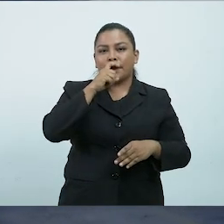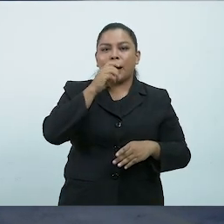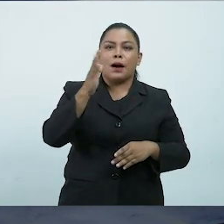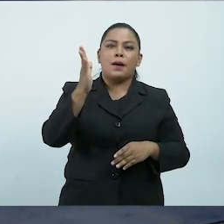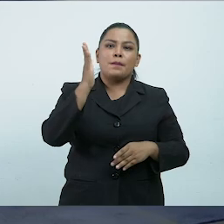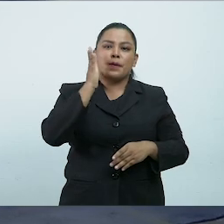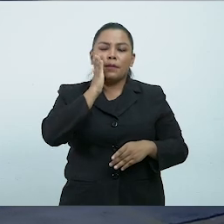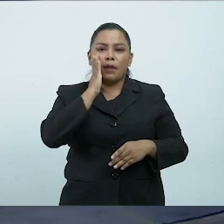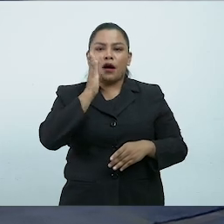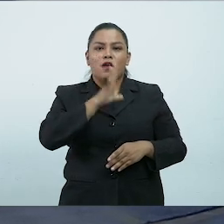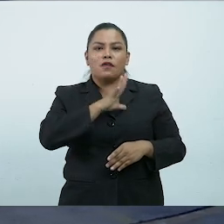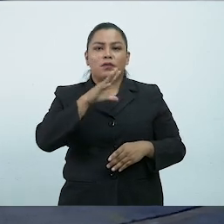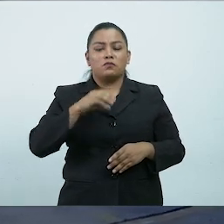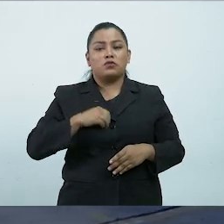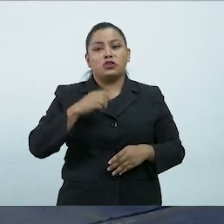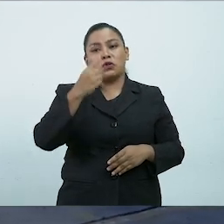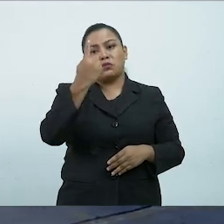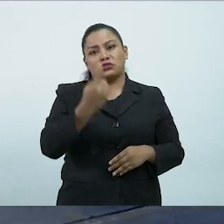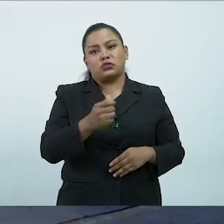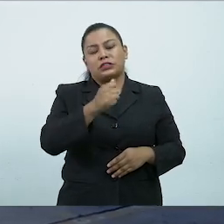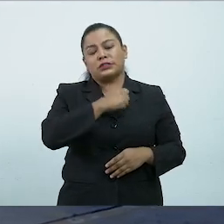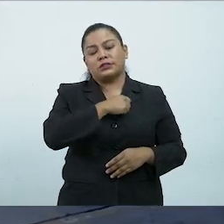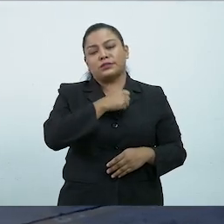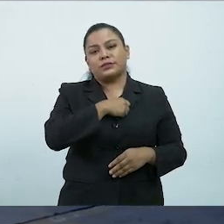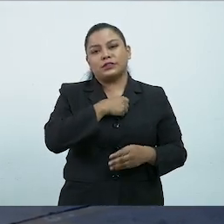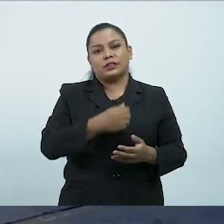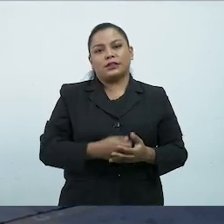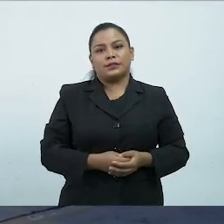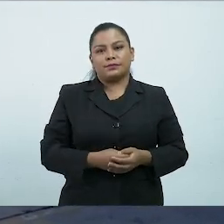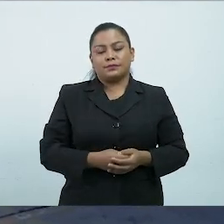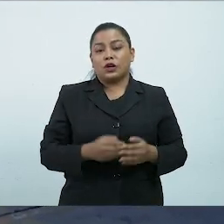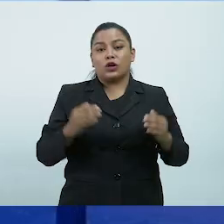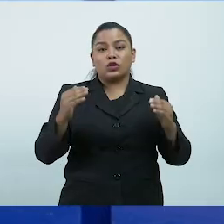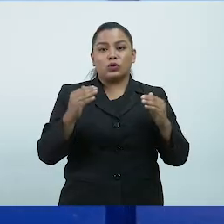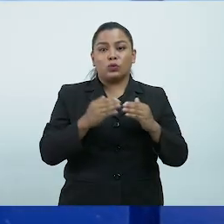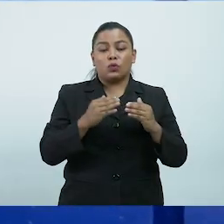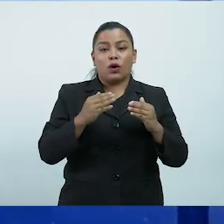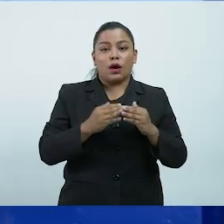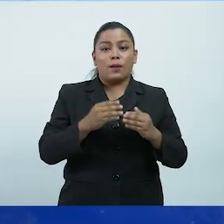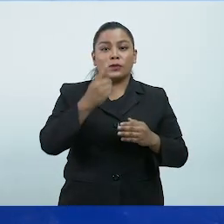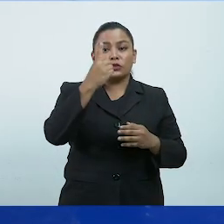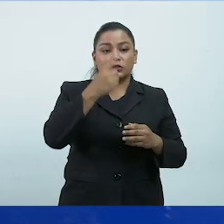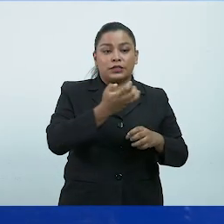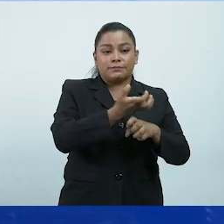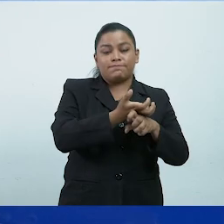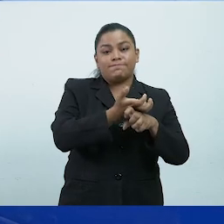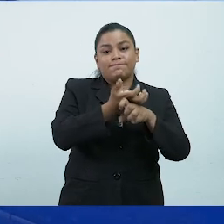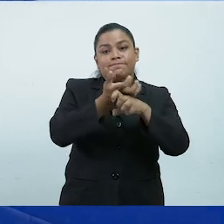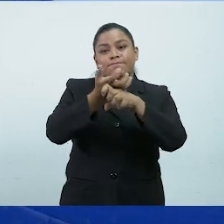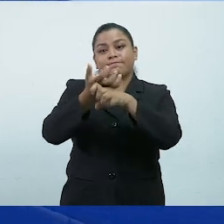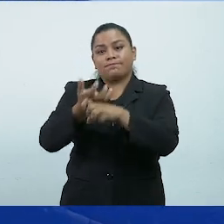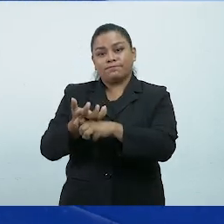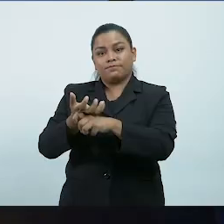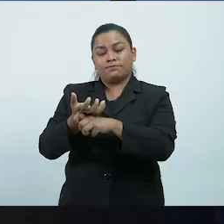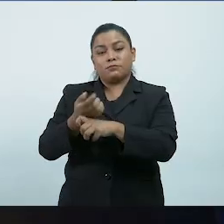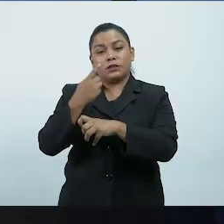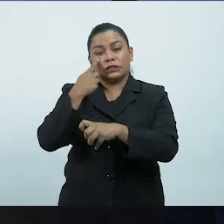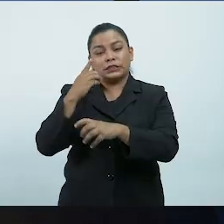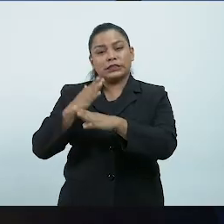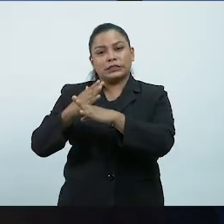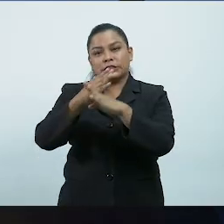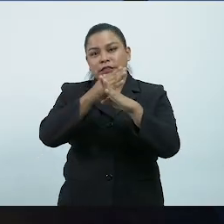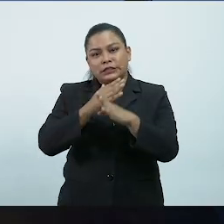madres de familia o responsables de los estudiantes, así como encargados del transporte escolar y promover la seguridad,